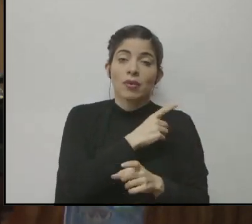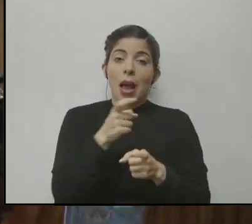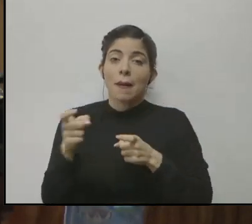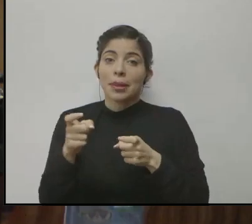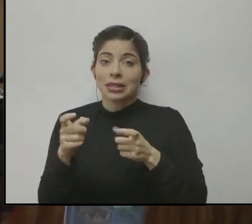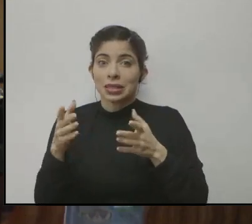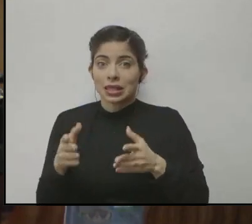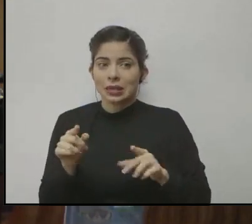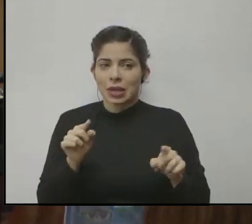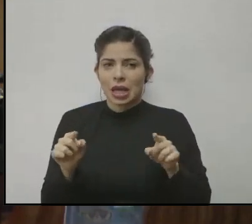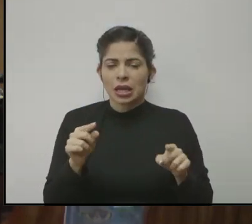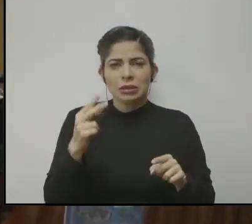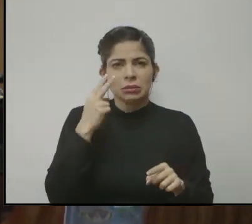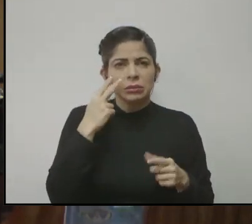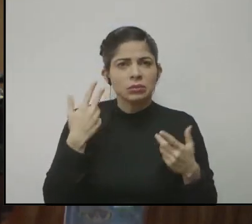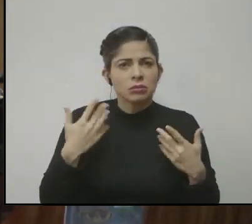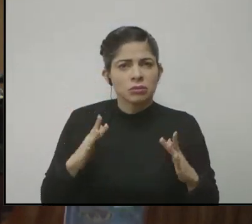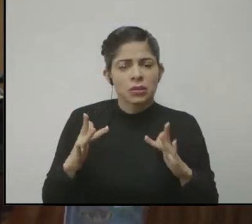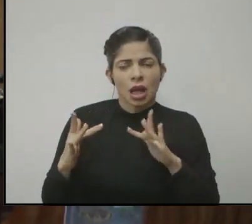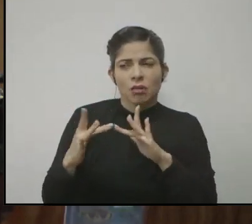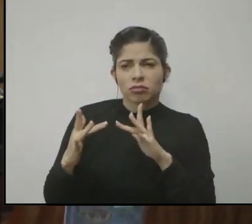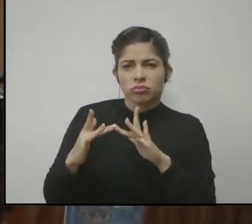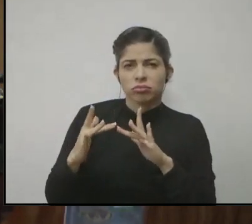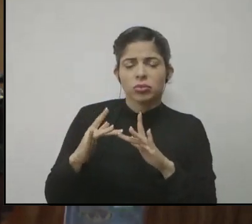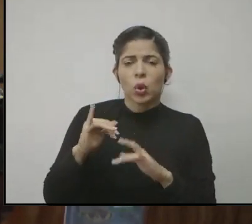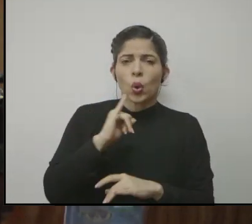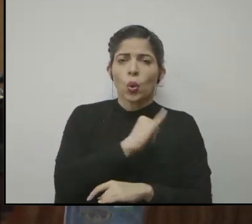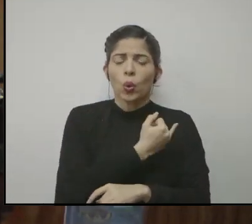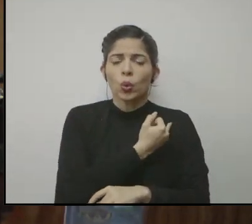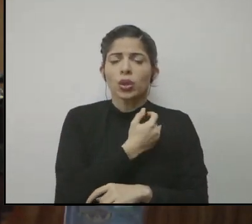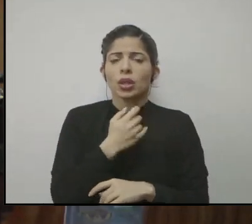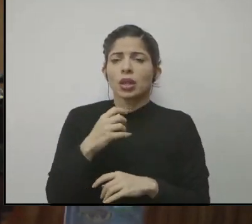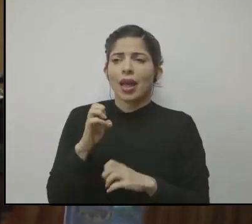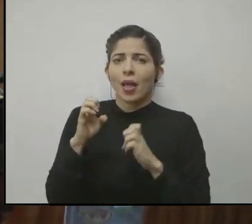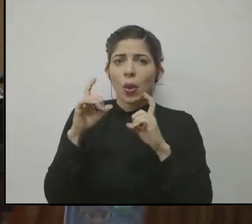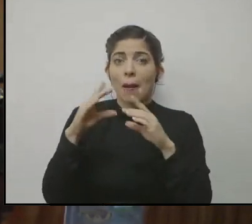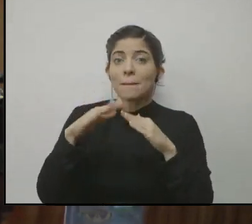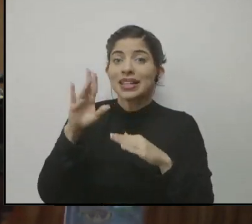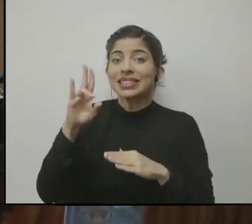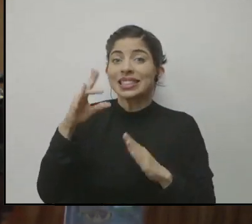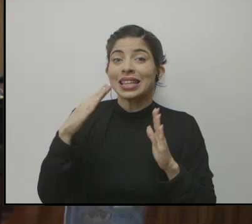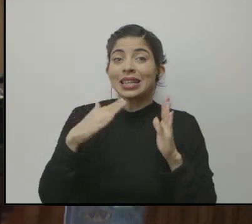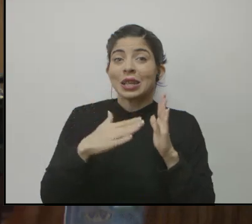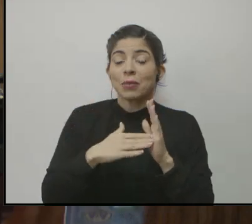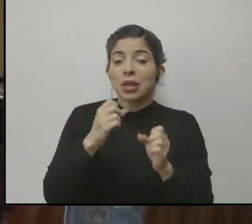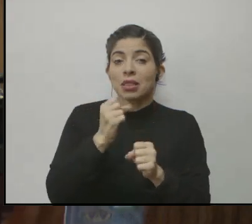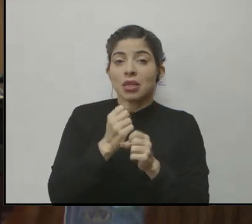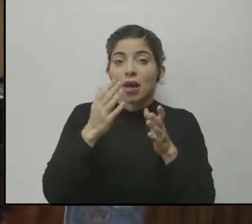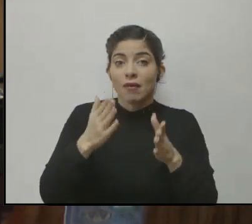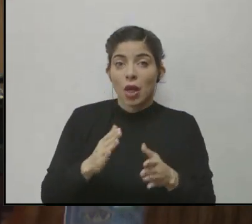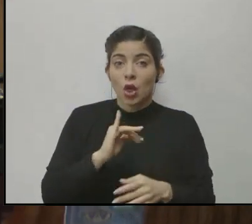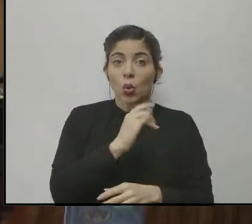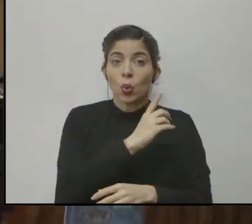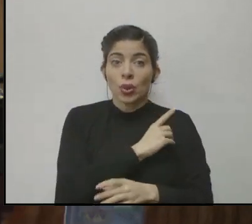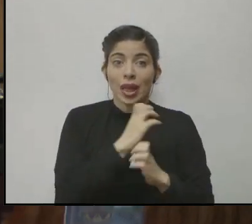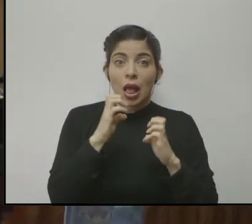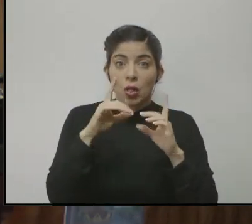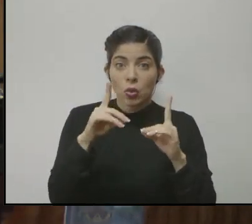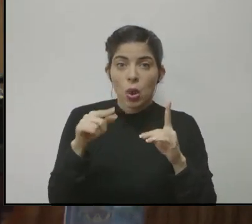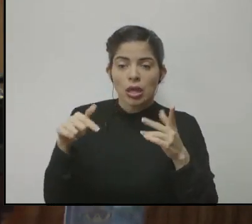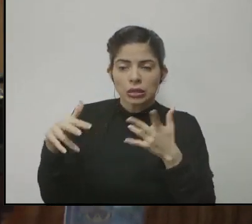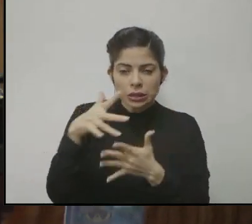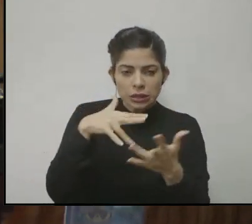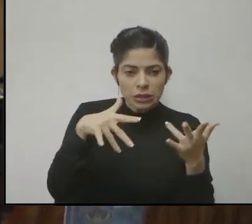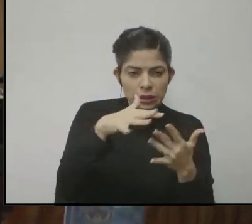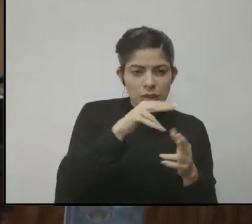imagínese que hemos tenido ya comunicación con las juntas de educación, más de 7 mil funcionarios de juntas de educación comunicándose a